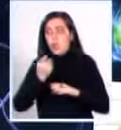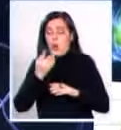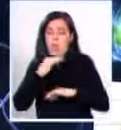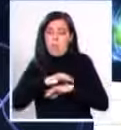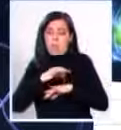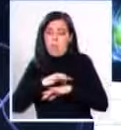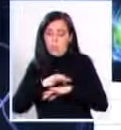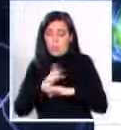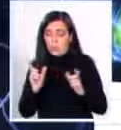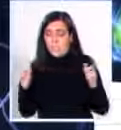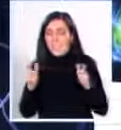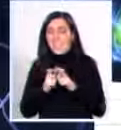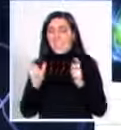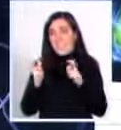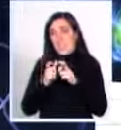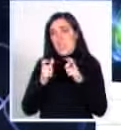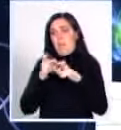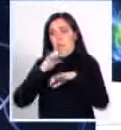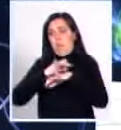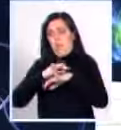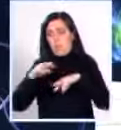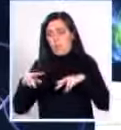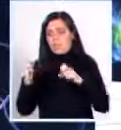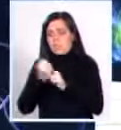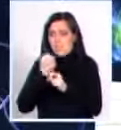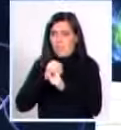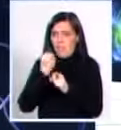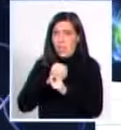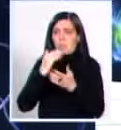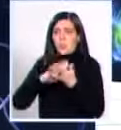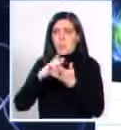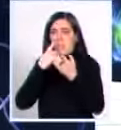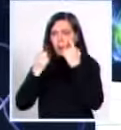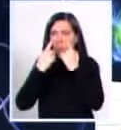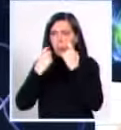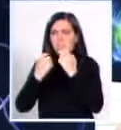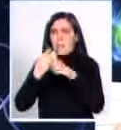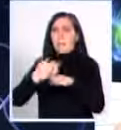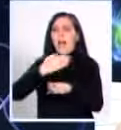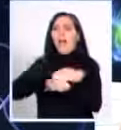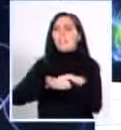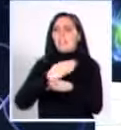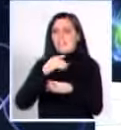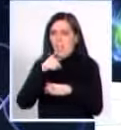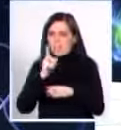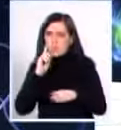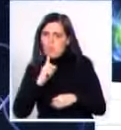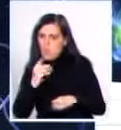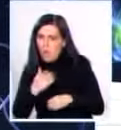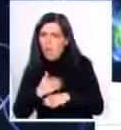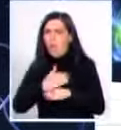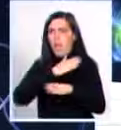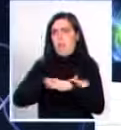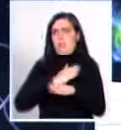todos los que estamos, no solo nosotros, ¿no? Todos los que estamos trabajando en esto de la detección precoz y en el posterior tratamiento.